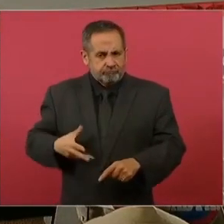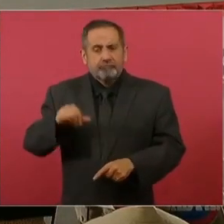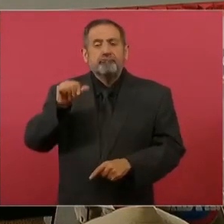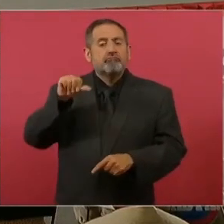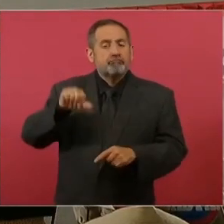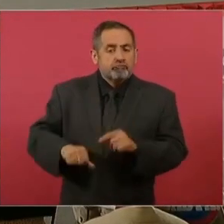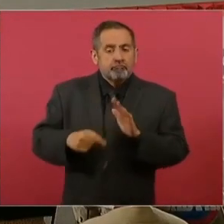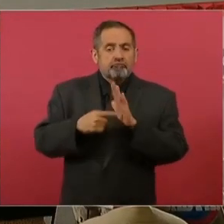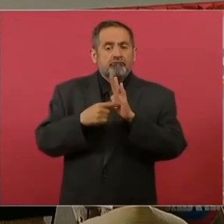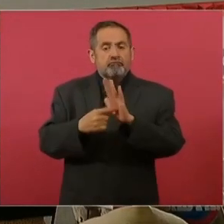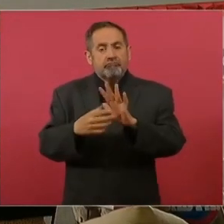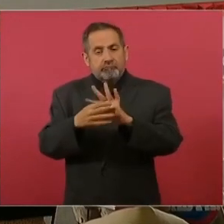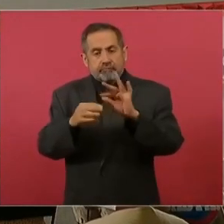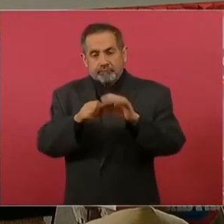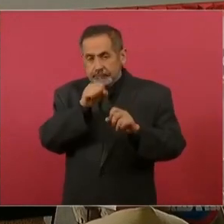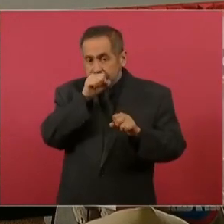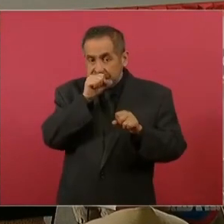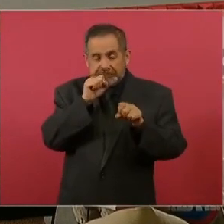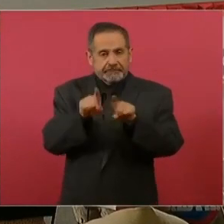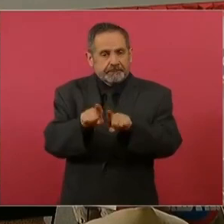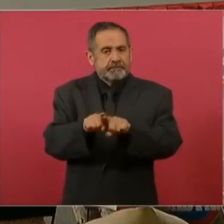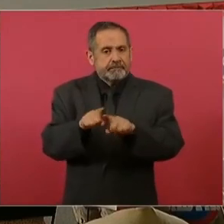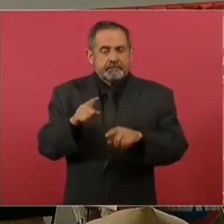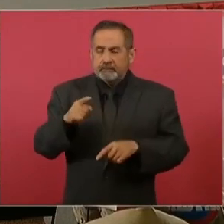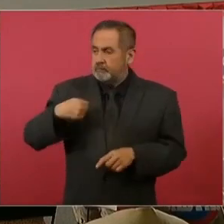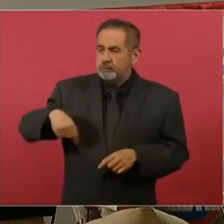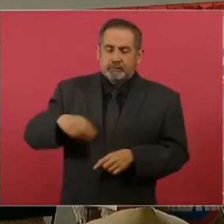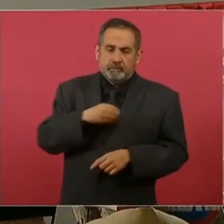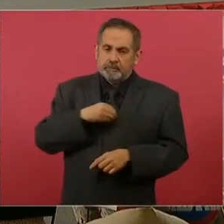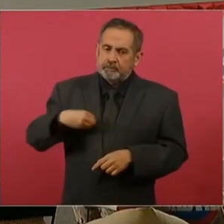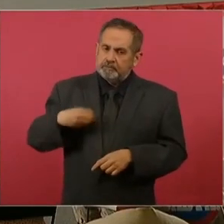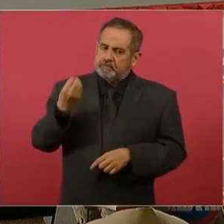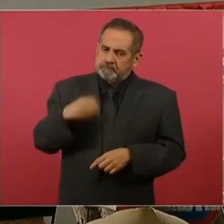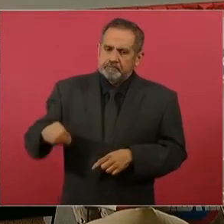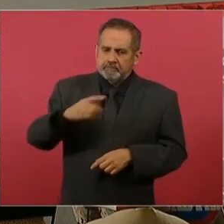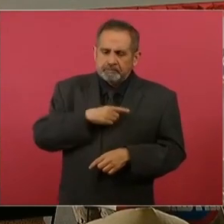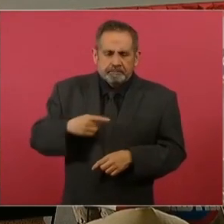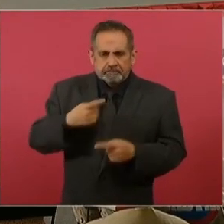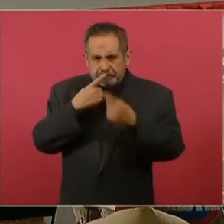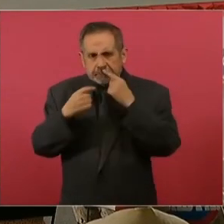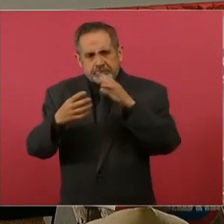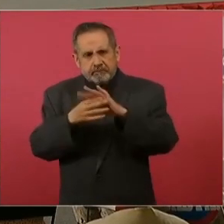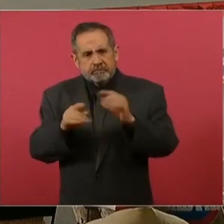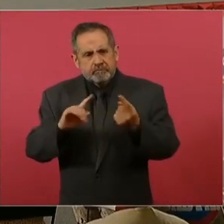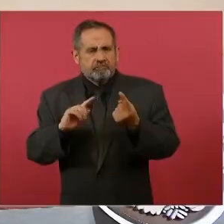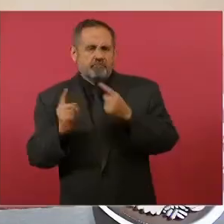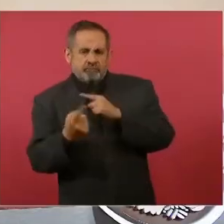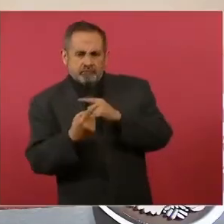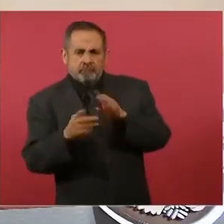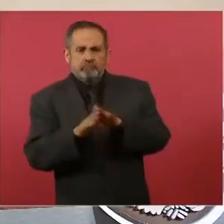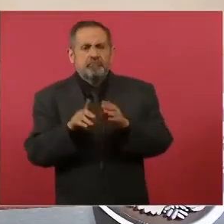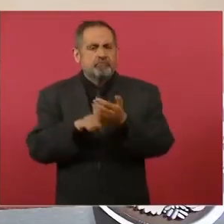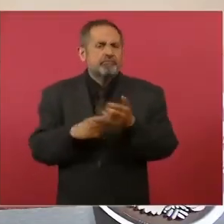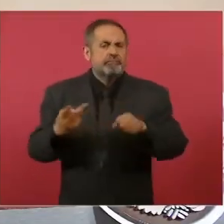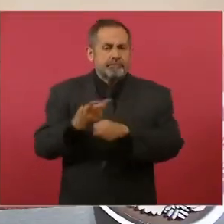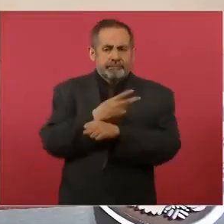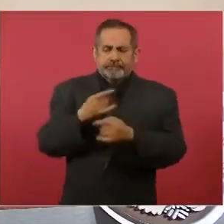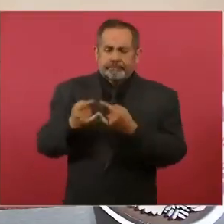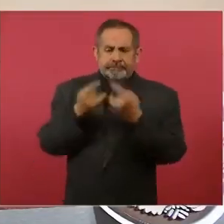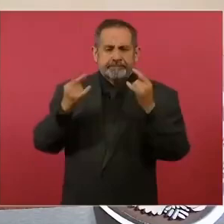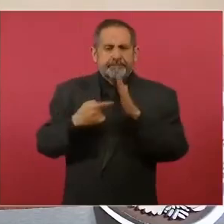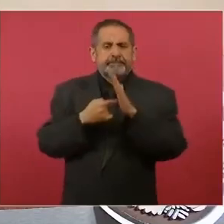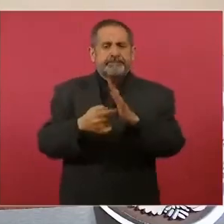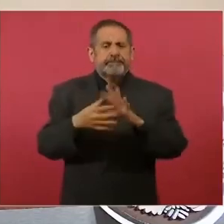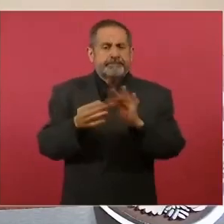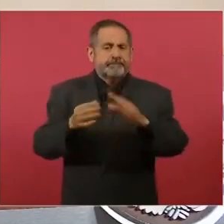de hoy les tengo que contar que estamos obligados también a contarles esa otra cara de la moneda de esta historia,